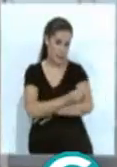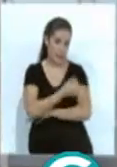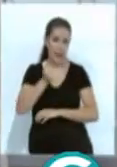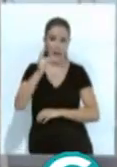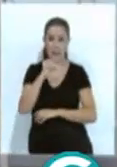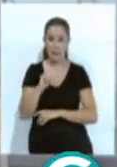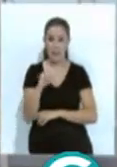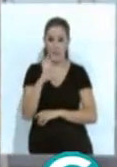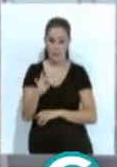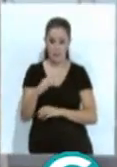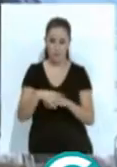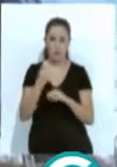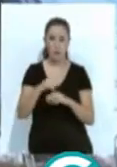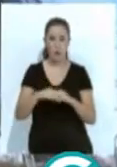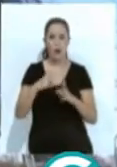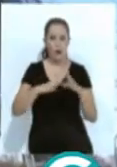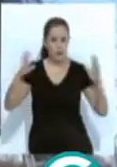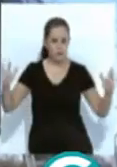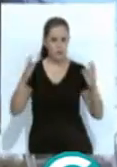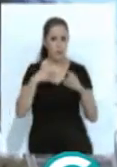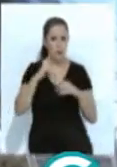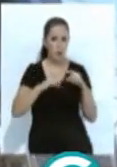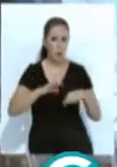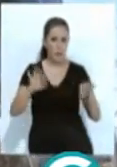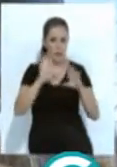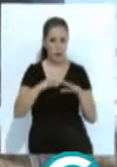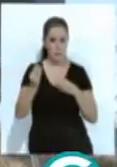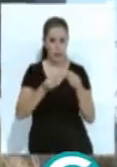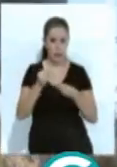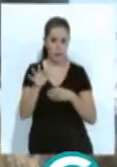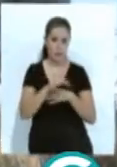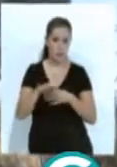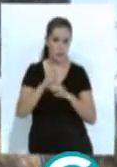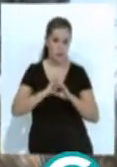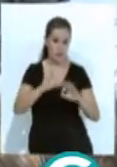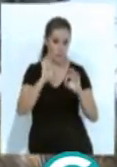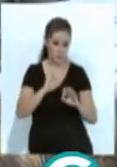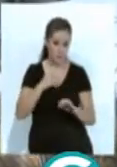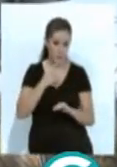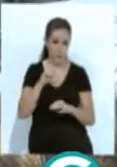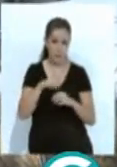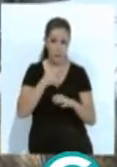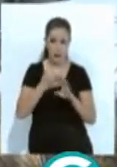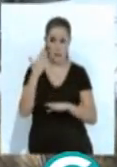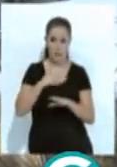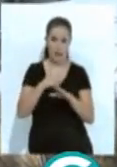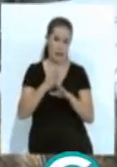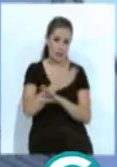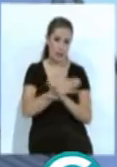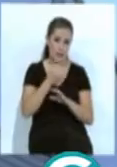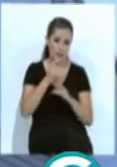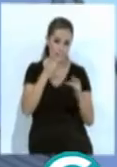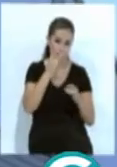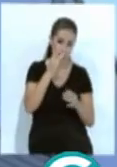cuenta con andenes de dimensiones especiales para situar las vías férreas del tren y en la parte exterior las del tranvía que opera entre